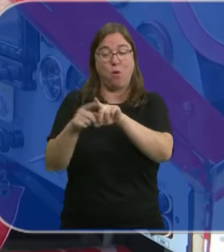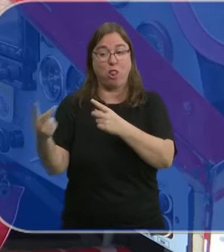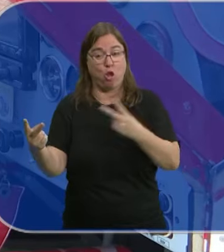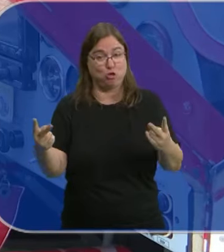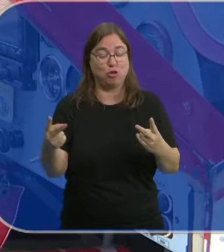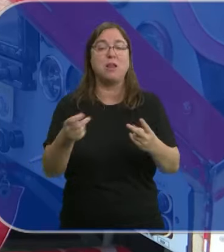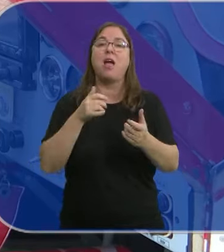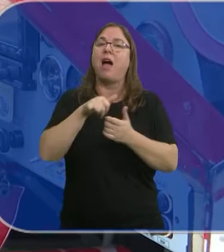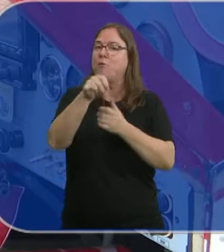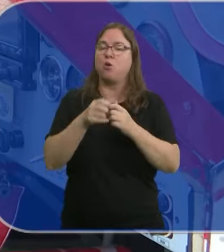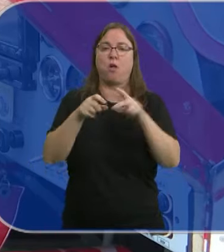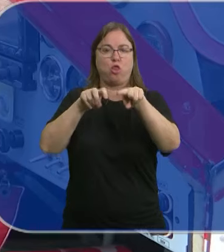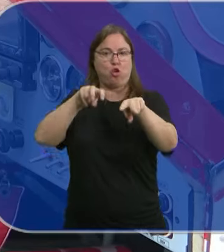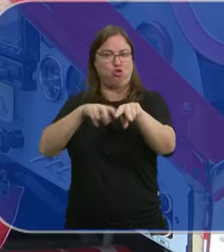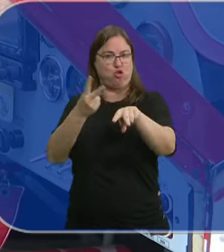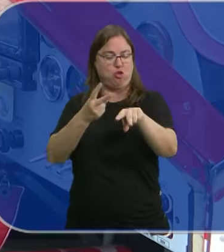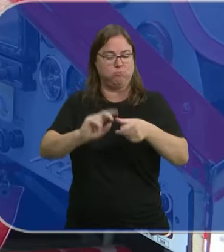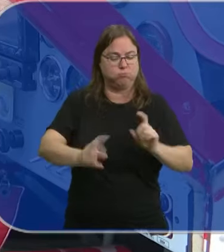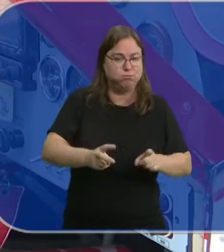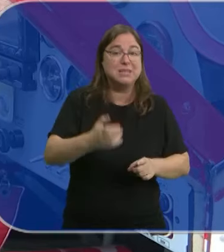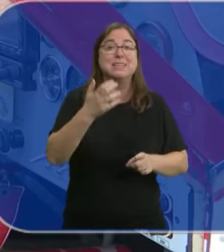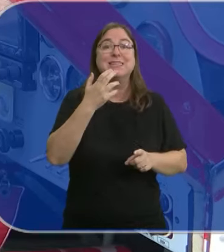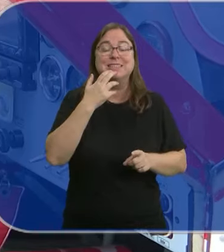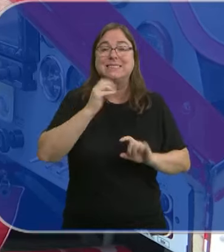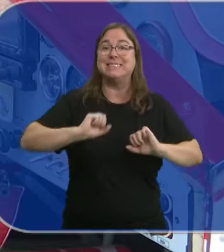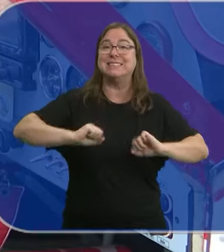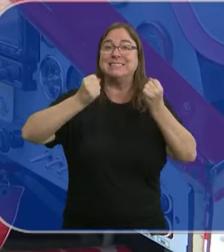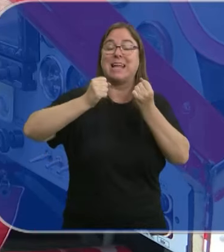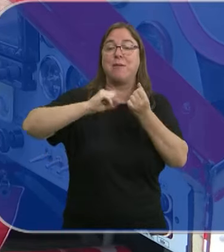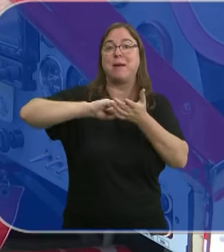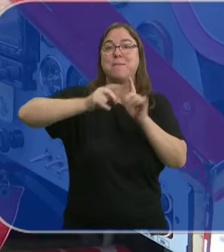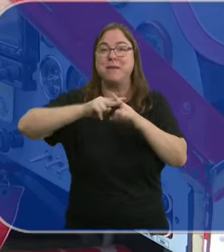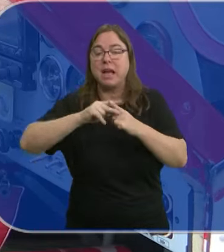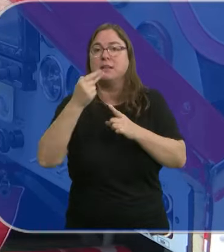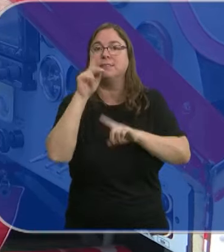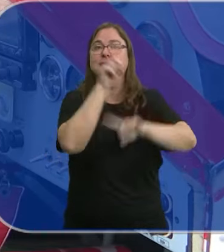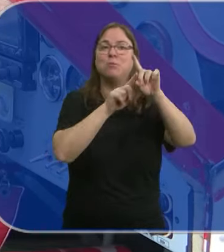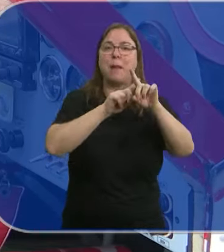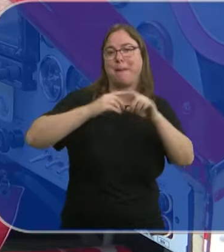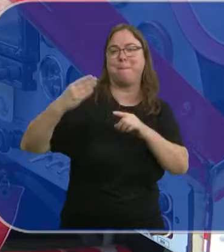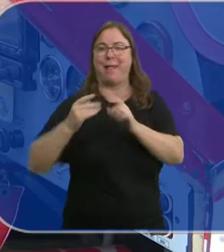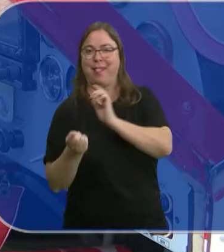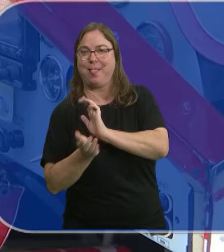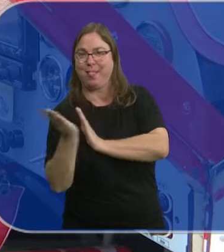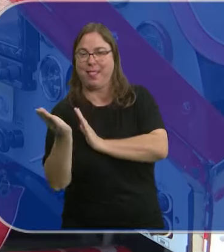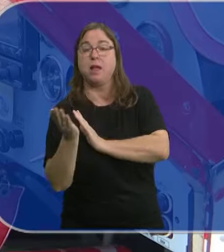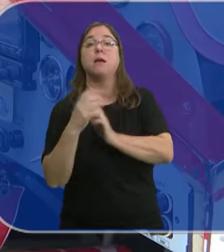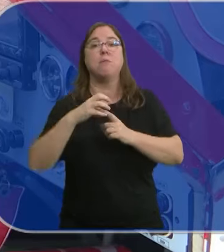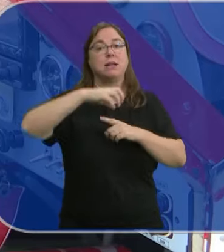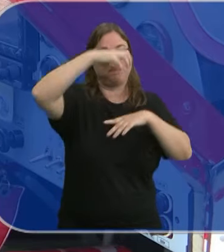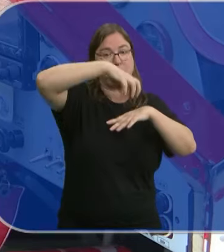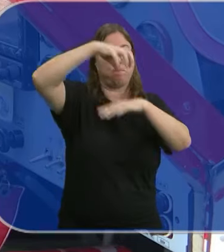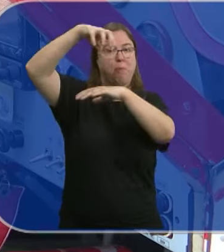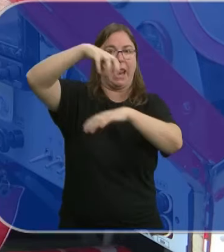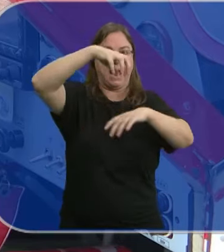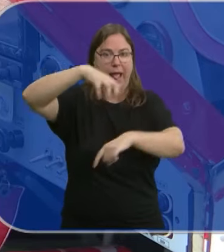instructor. También alternativas mecánicas para que si algo falla en el aire tengan un plan B y cuentan también con paracaídas.